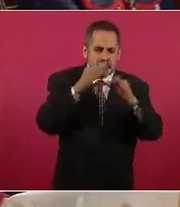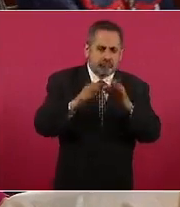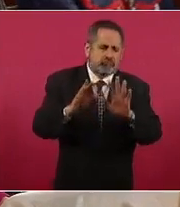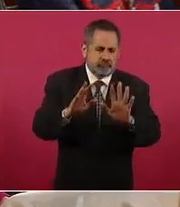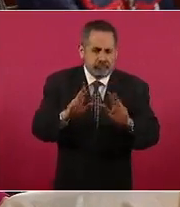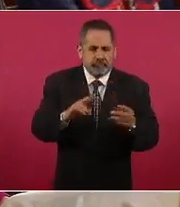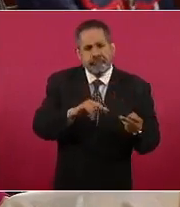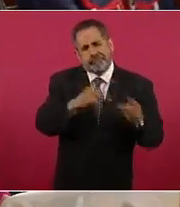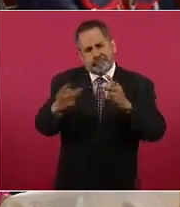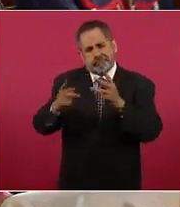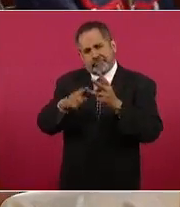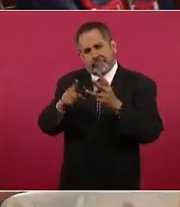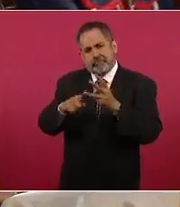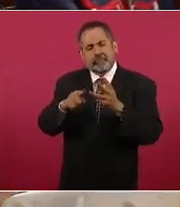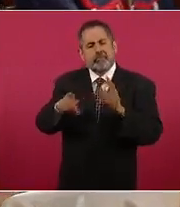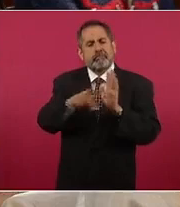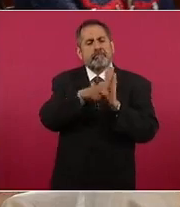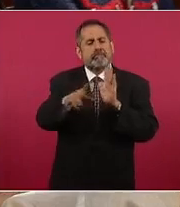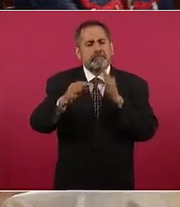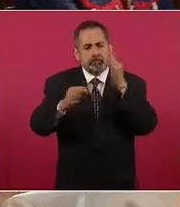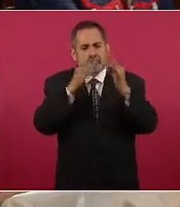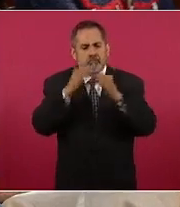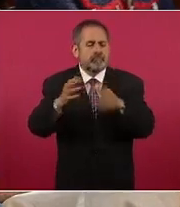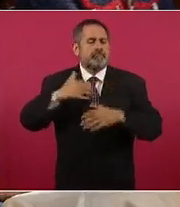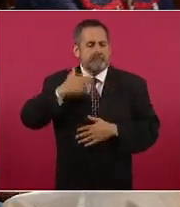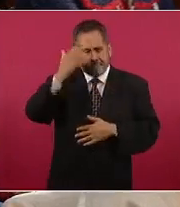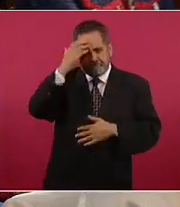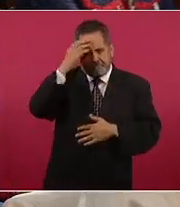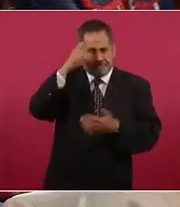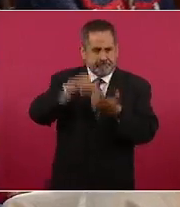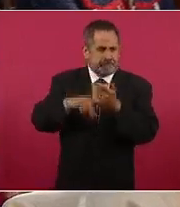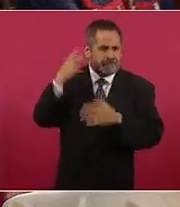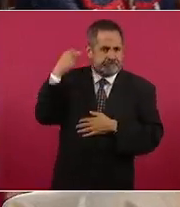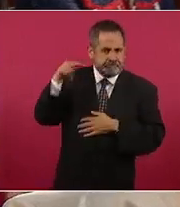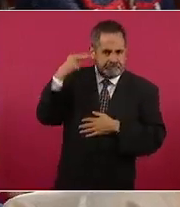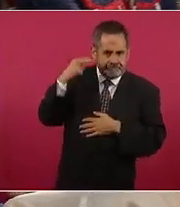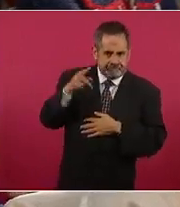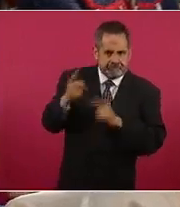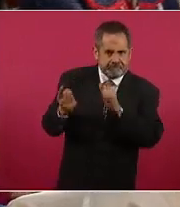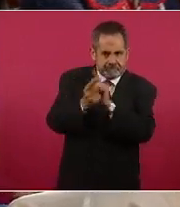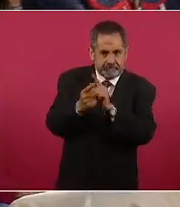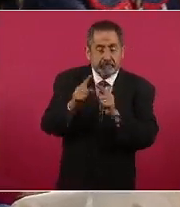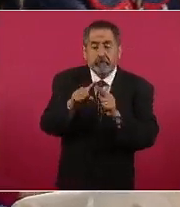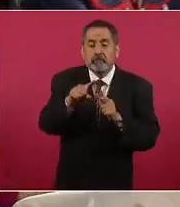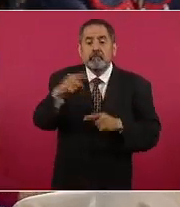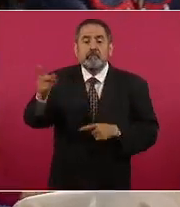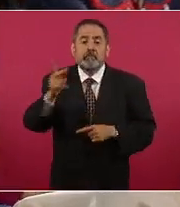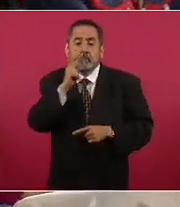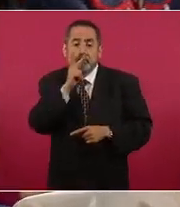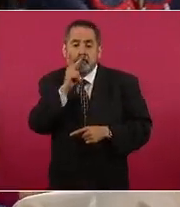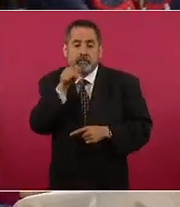pongo otro un periodista que conocimos en Veracruz su papá